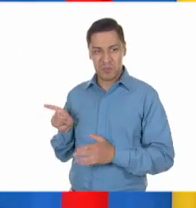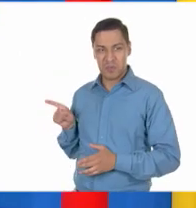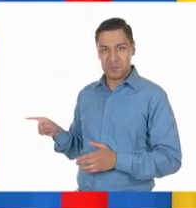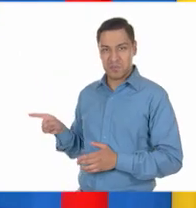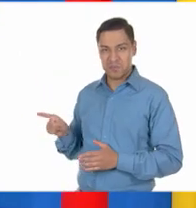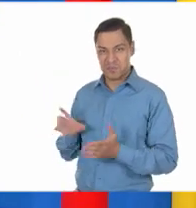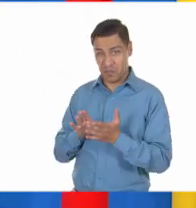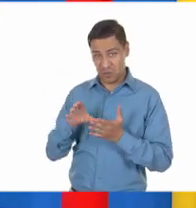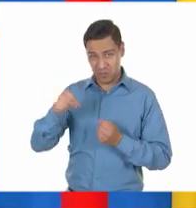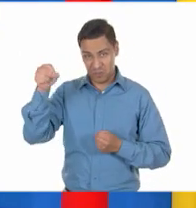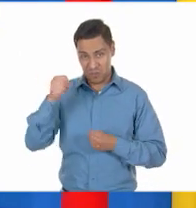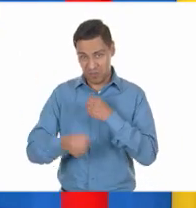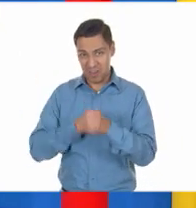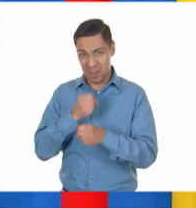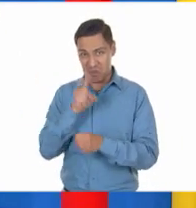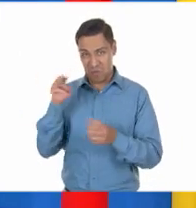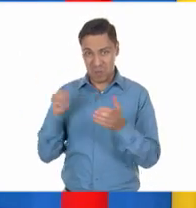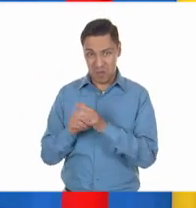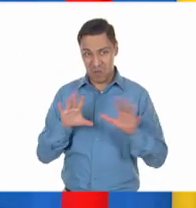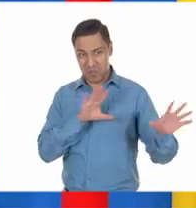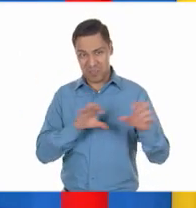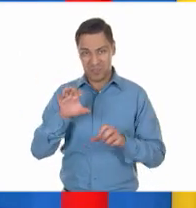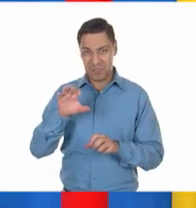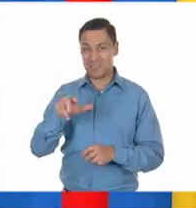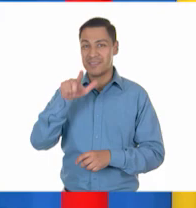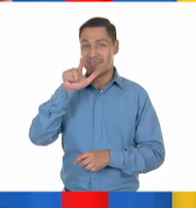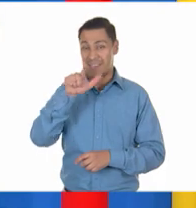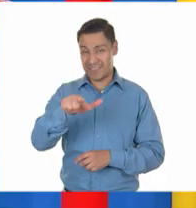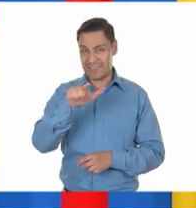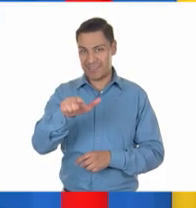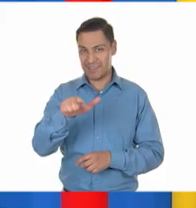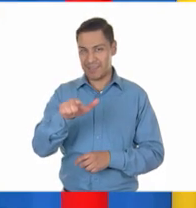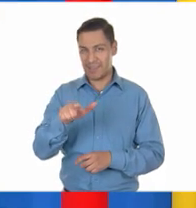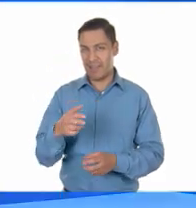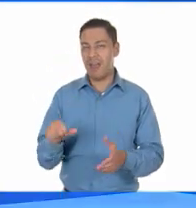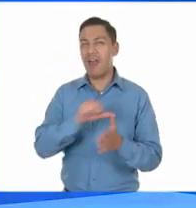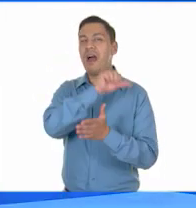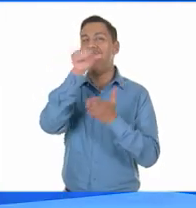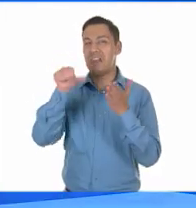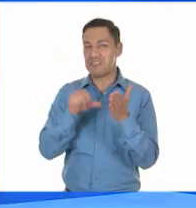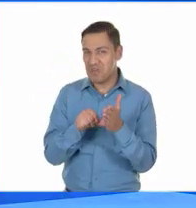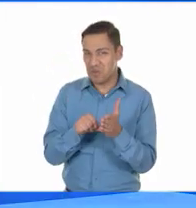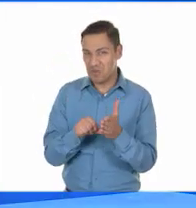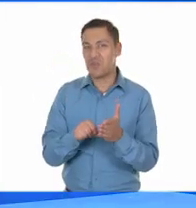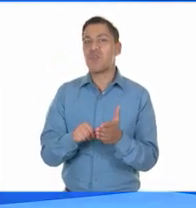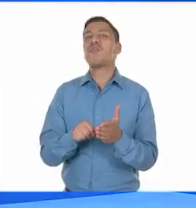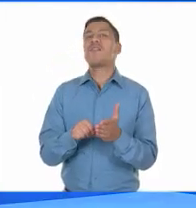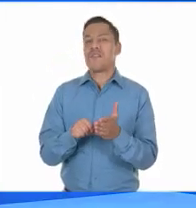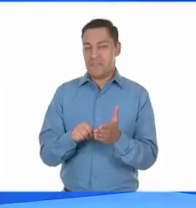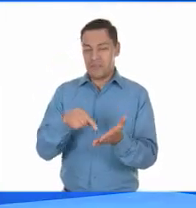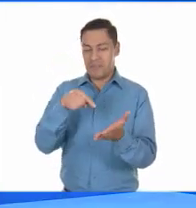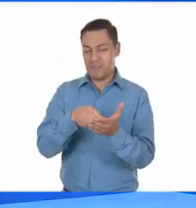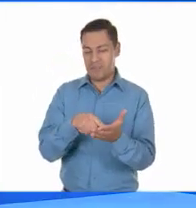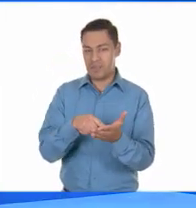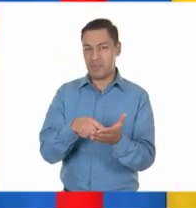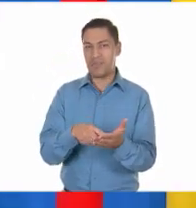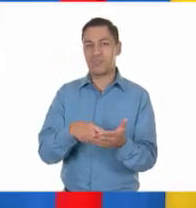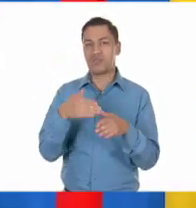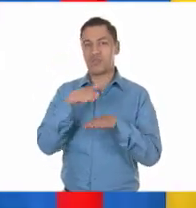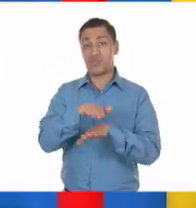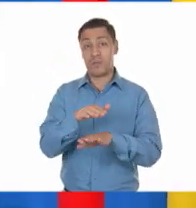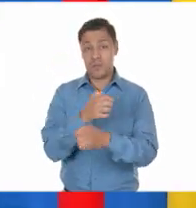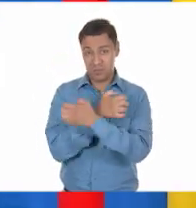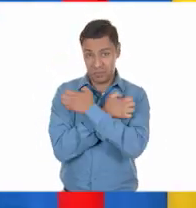1917. Muy bien. Y uno de ellos habla precisamente sobre la educación. Maestra, yo tengo una dudita.